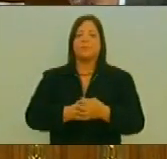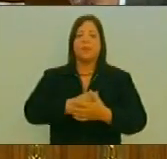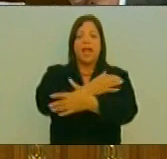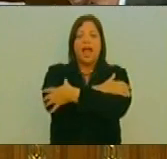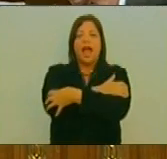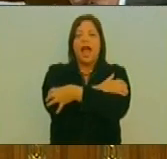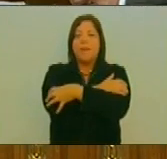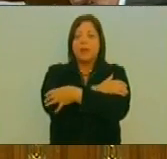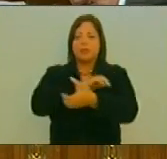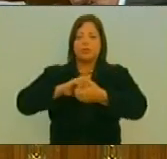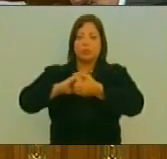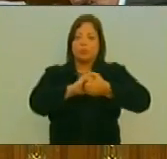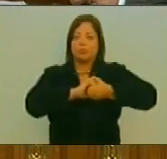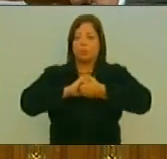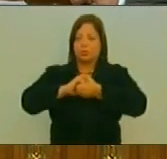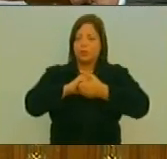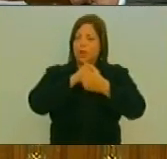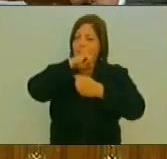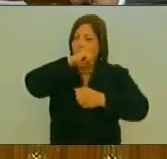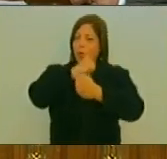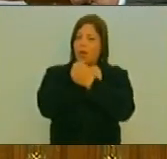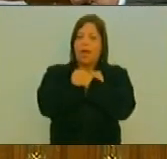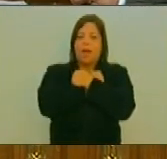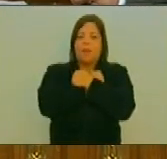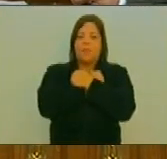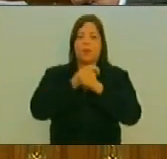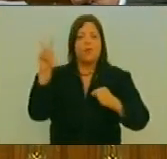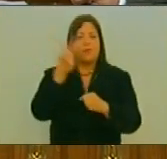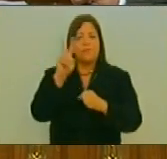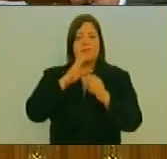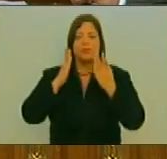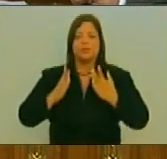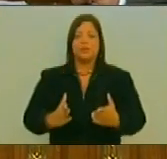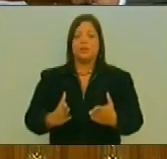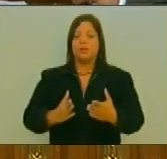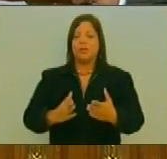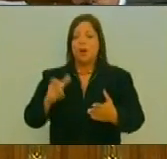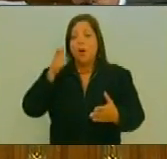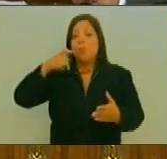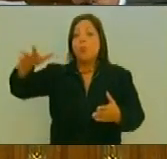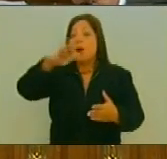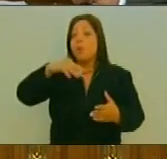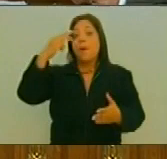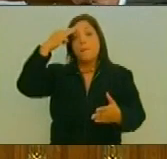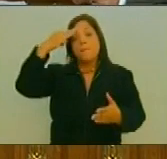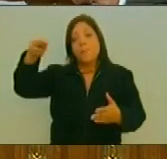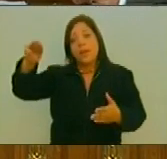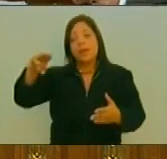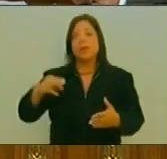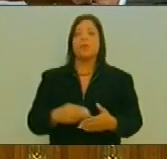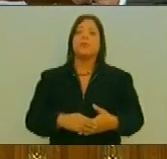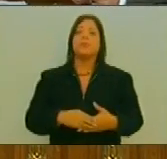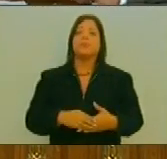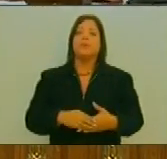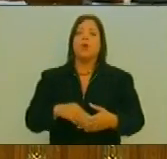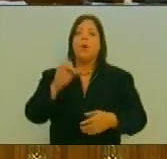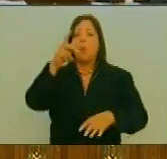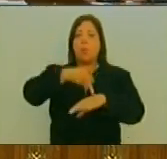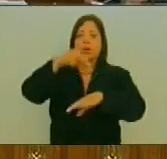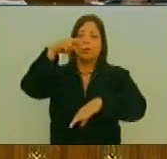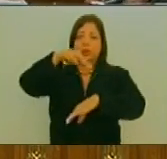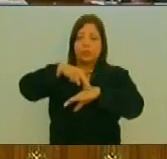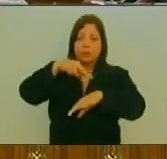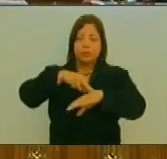abrazo Solidario De amor Como somos Los venezolanos A los pueblos De México De Puerto Rico